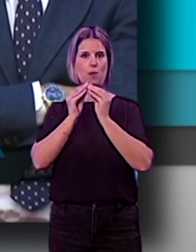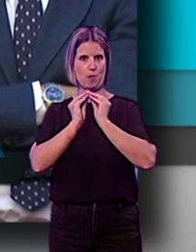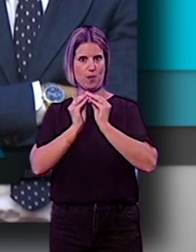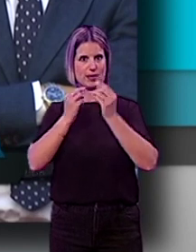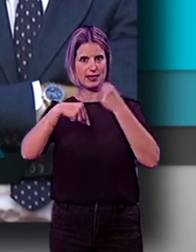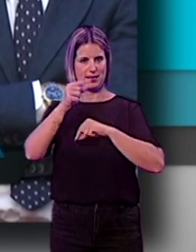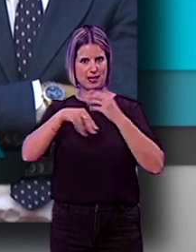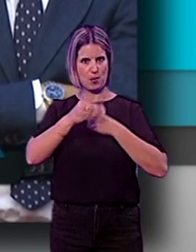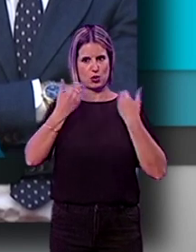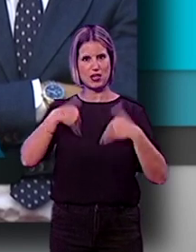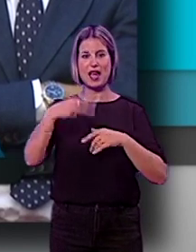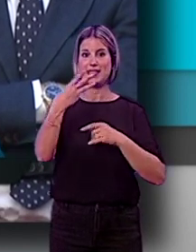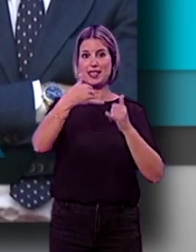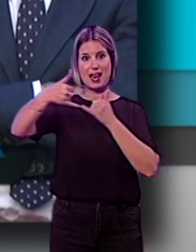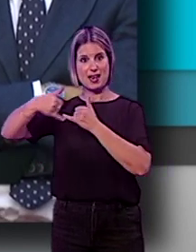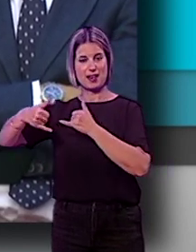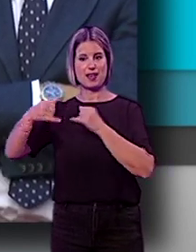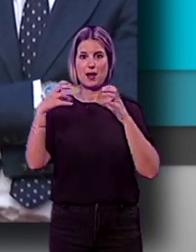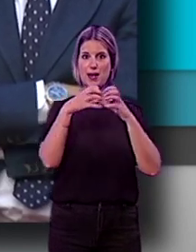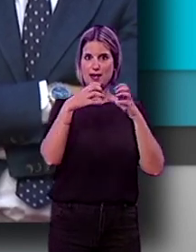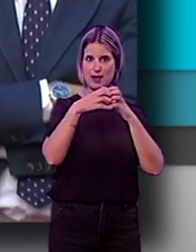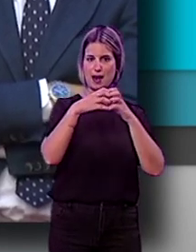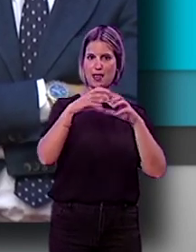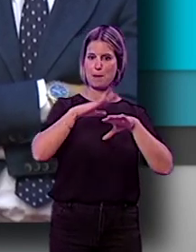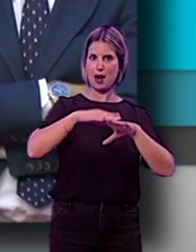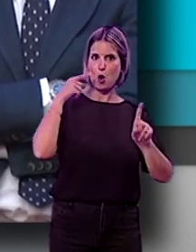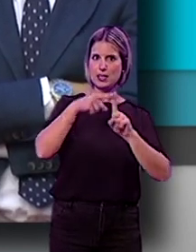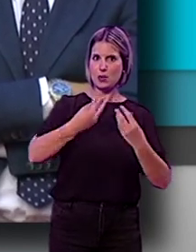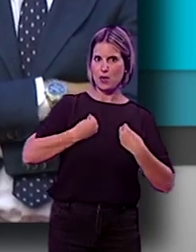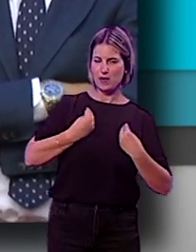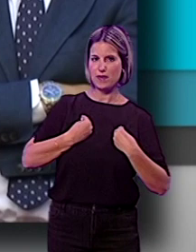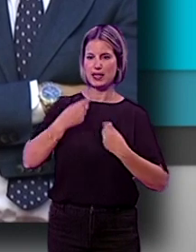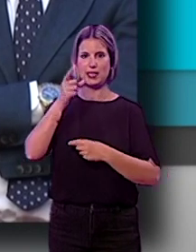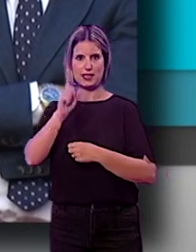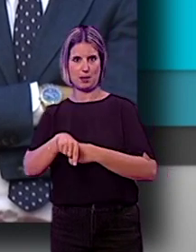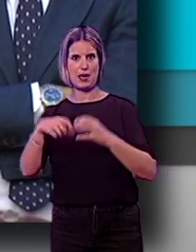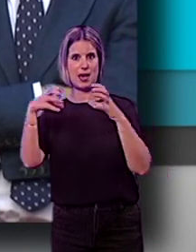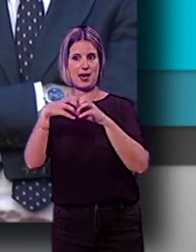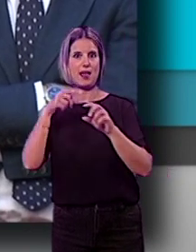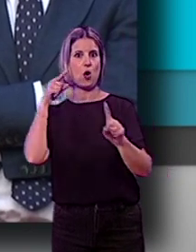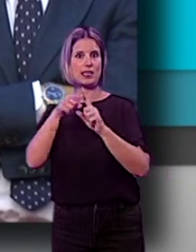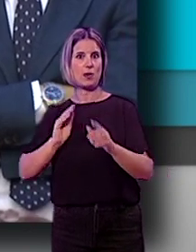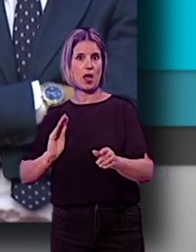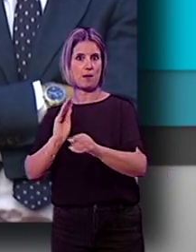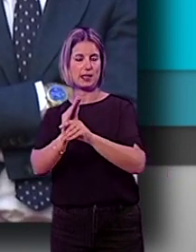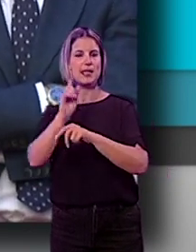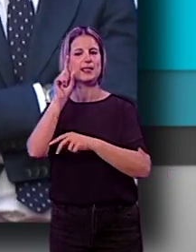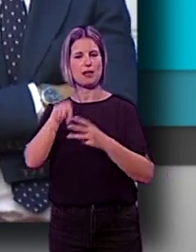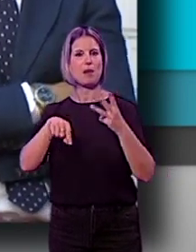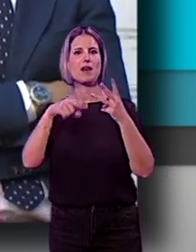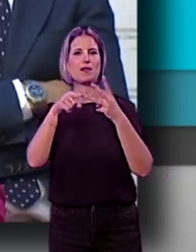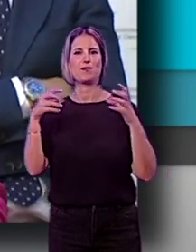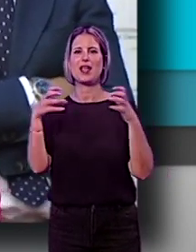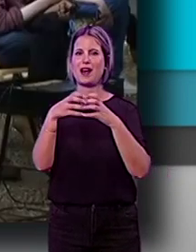con tres ejes claros. Favorecer una granada para vivir, favorecer una granada para invertir y favorecer